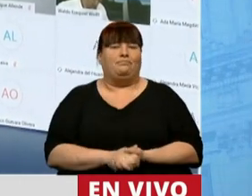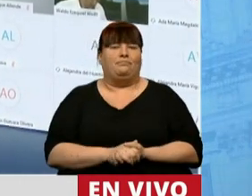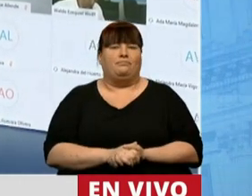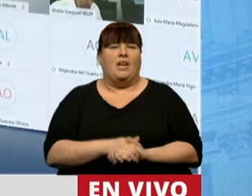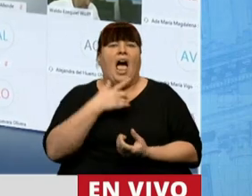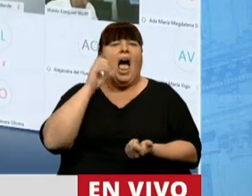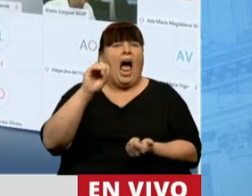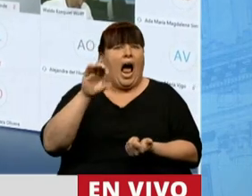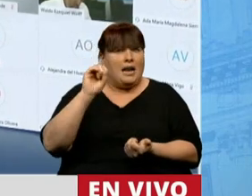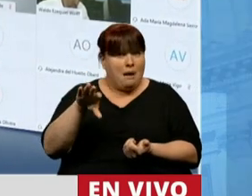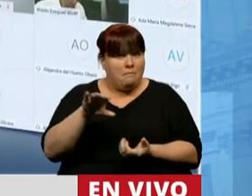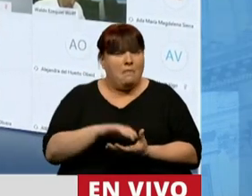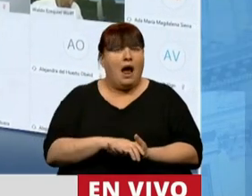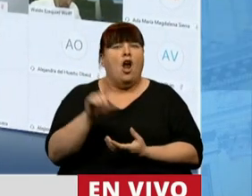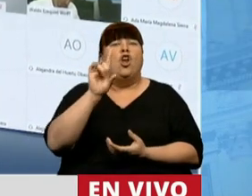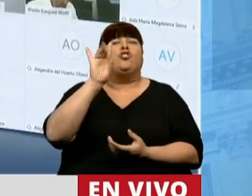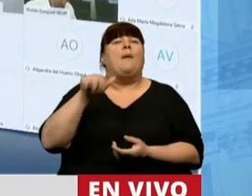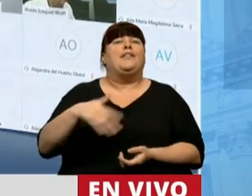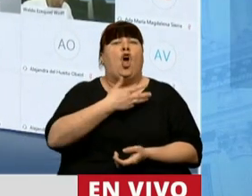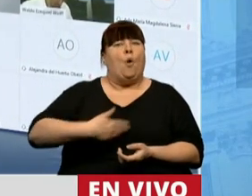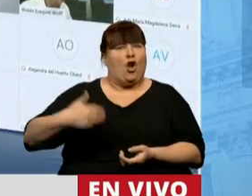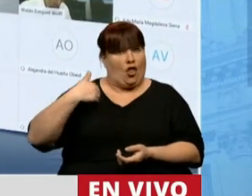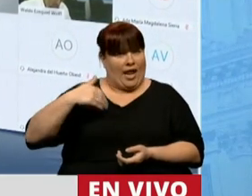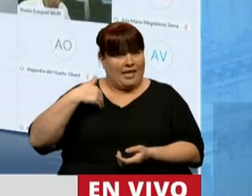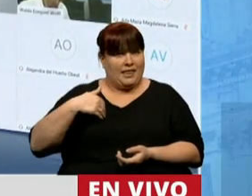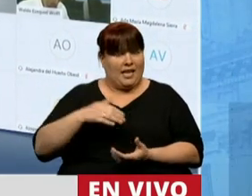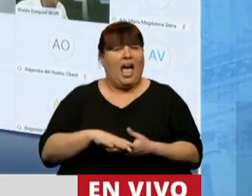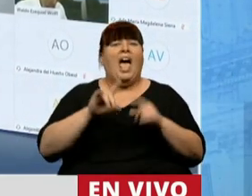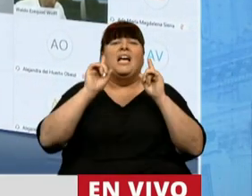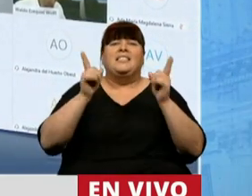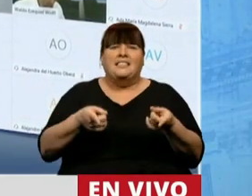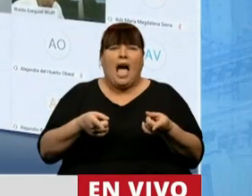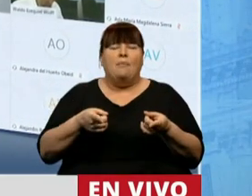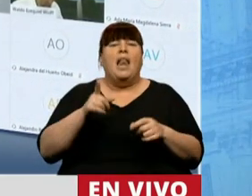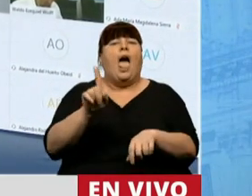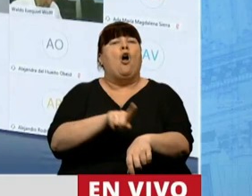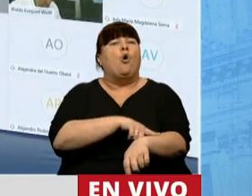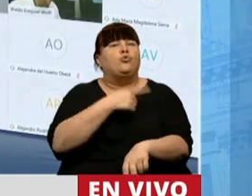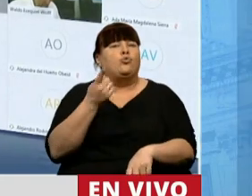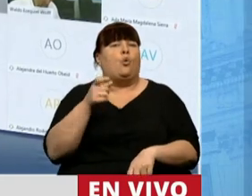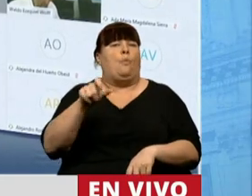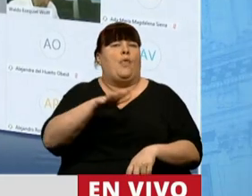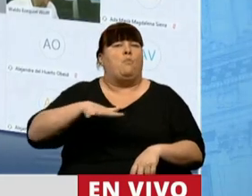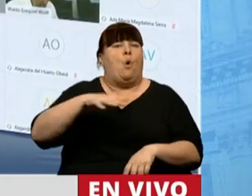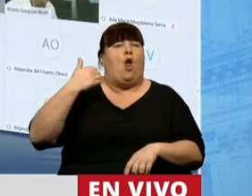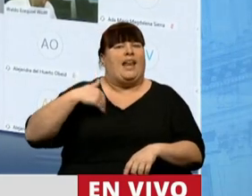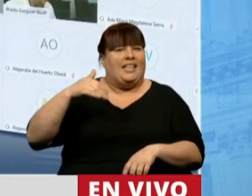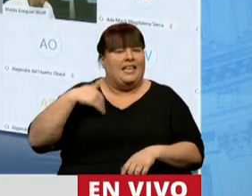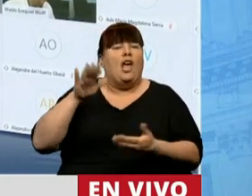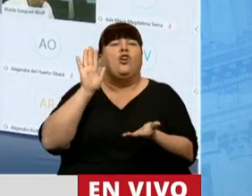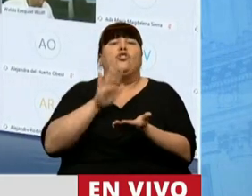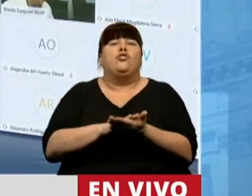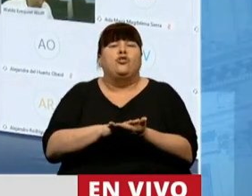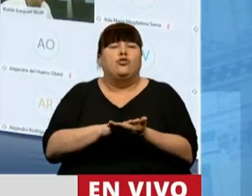agravió no solamente al gobierno argentino, sino a la tradición del pueblo argentino en